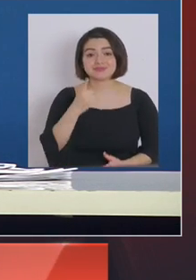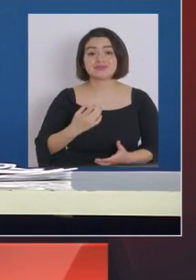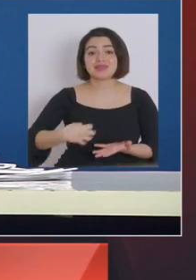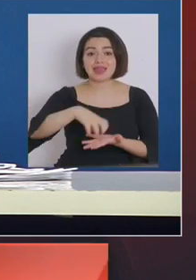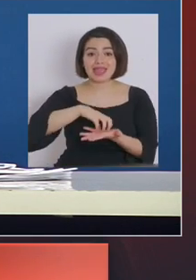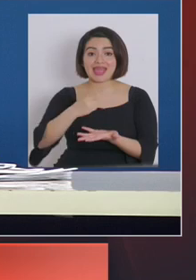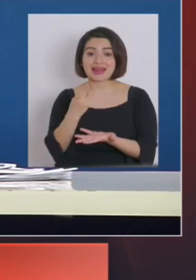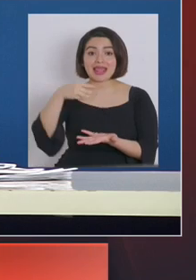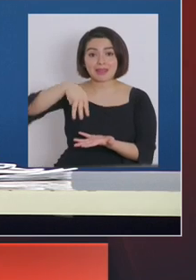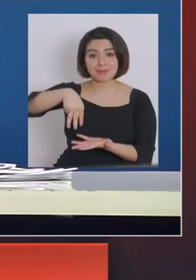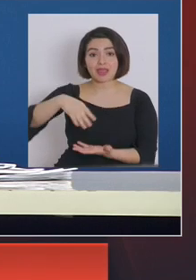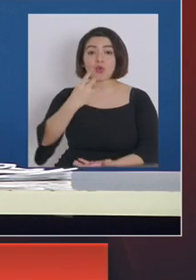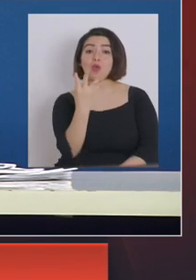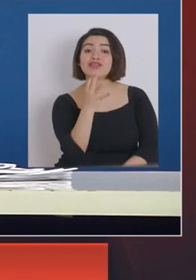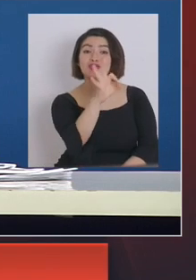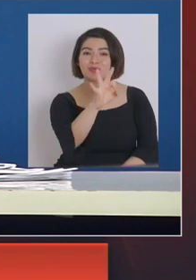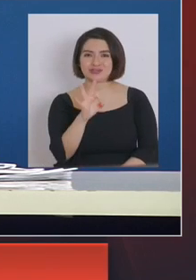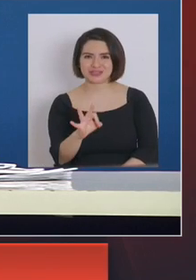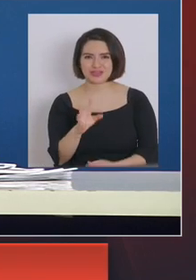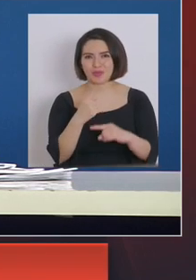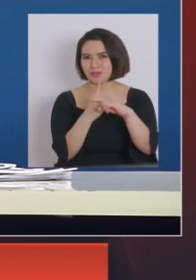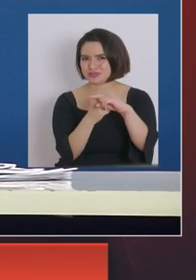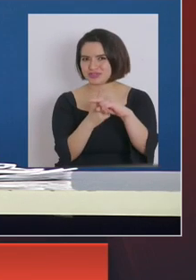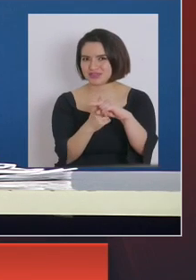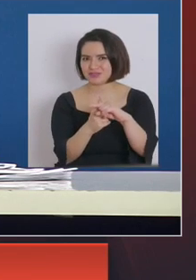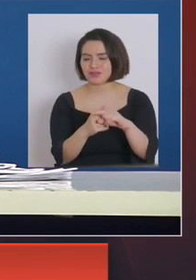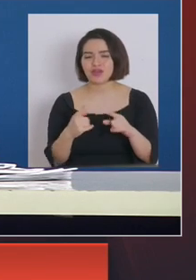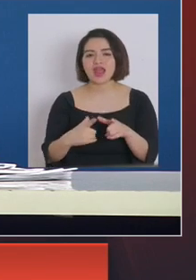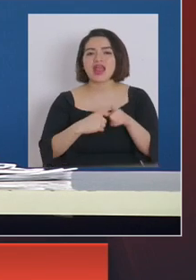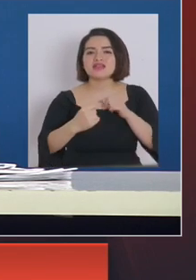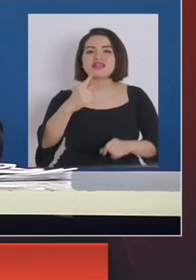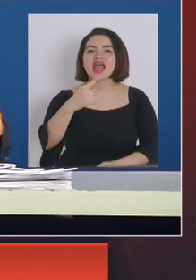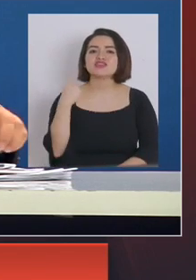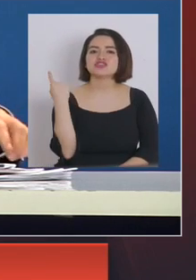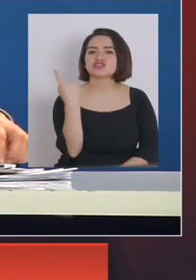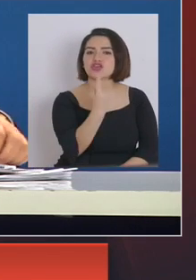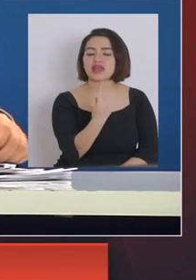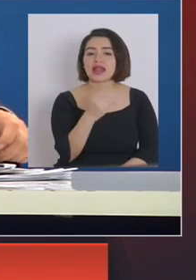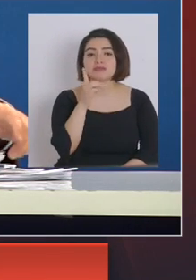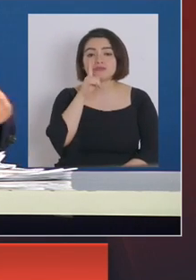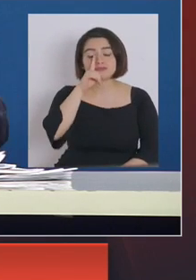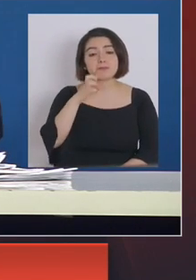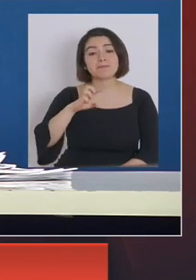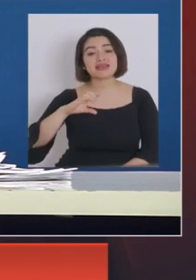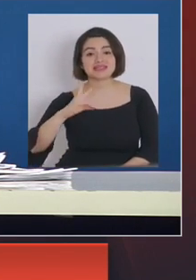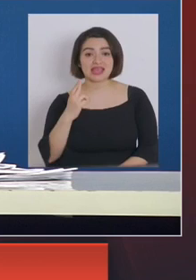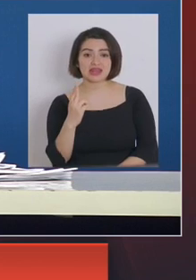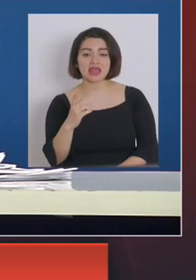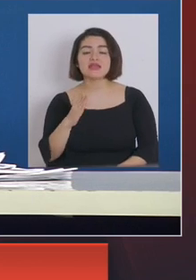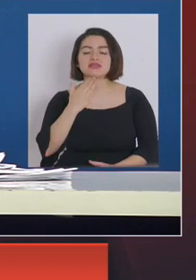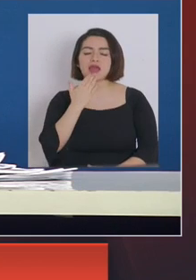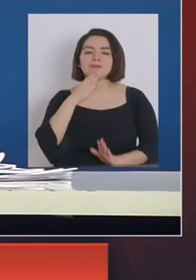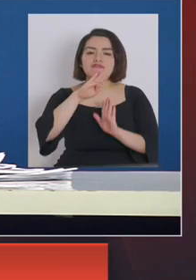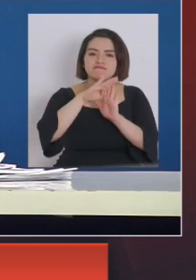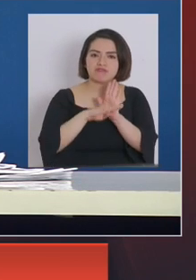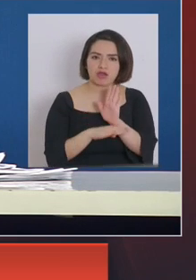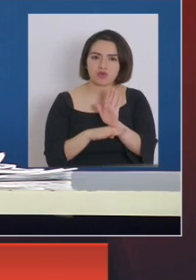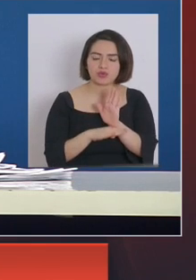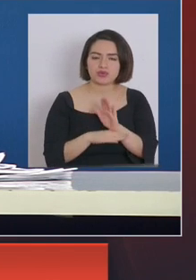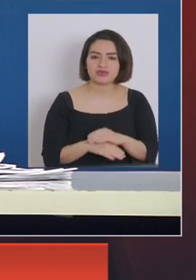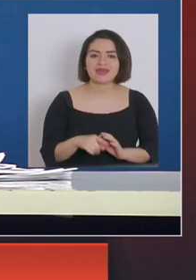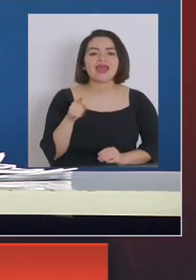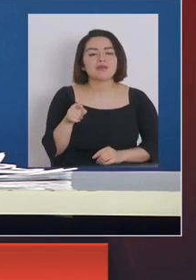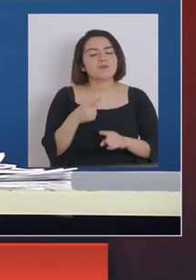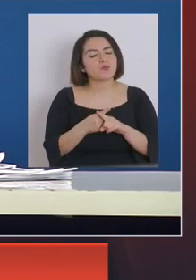región metropolitana es de un 4%. Y a nivel nacional la PCR también bajó. Esto es muy